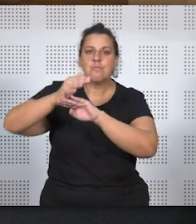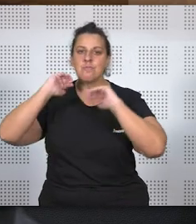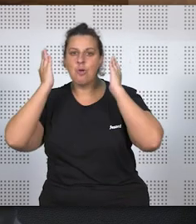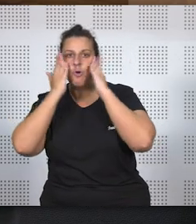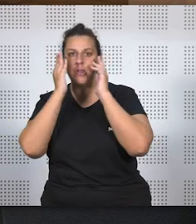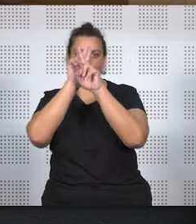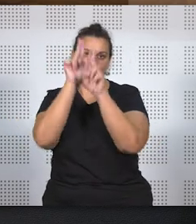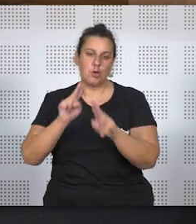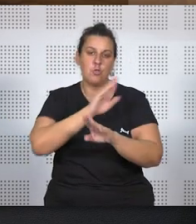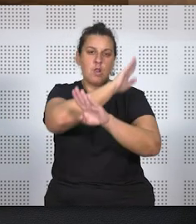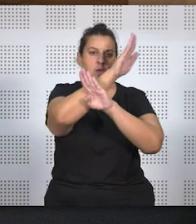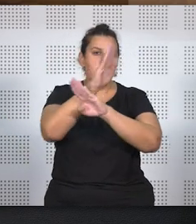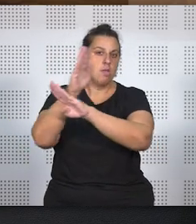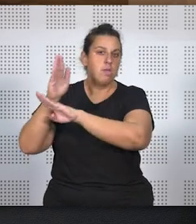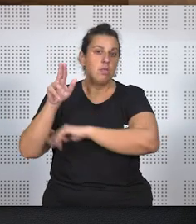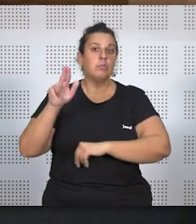internacionales,